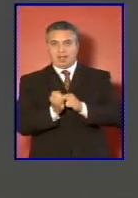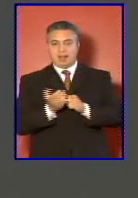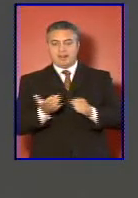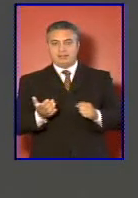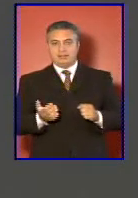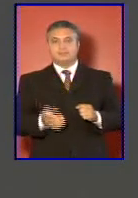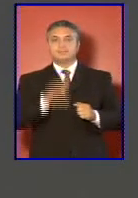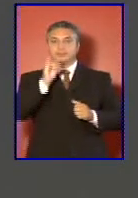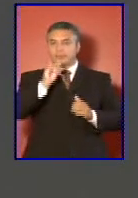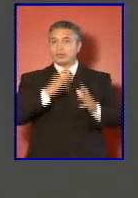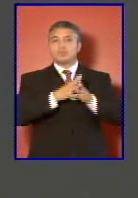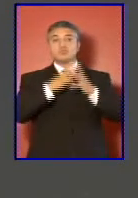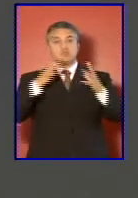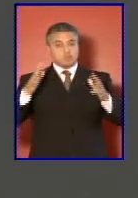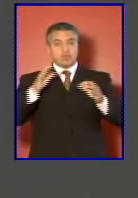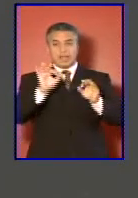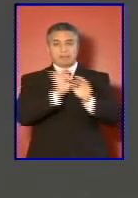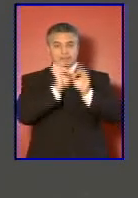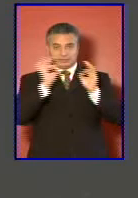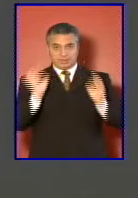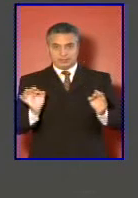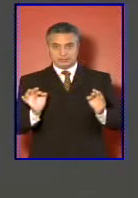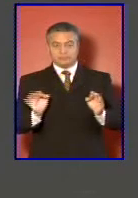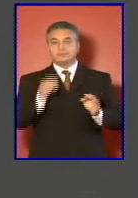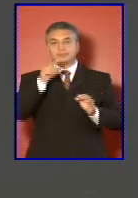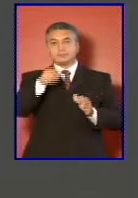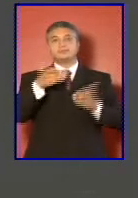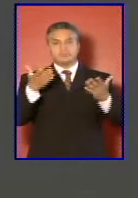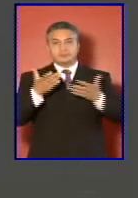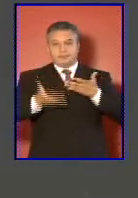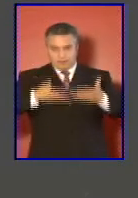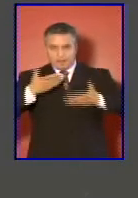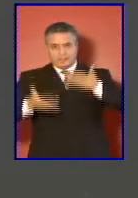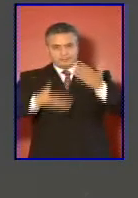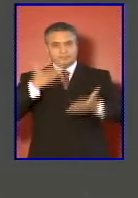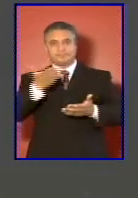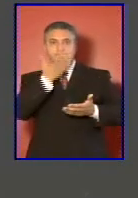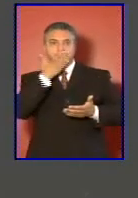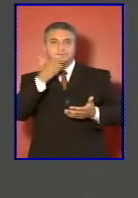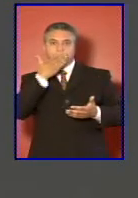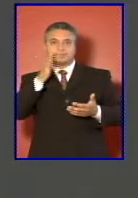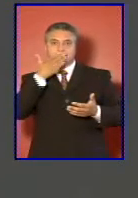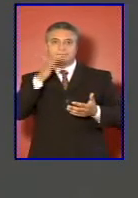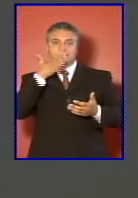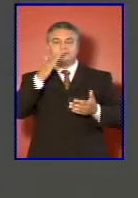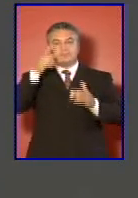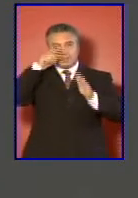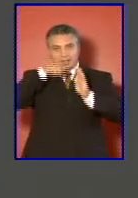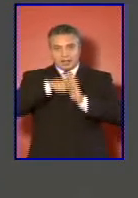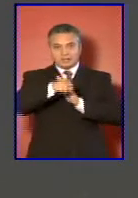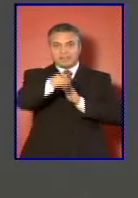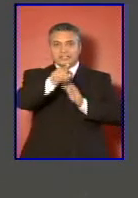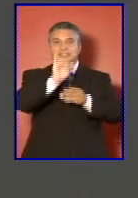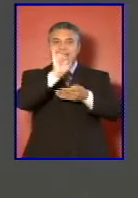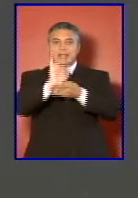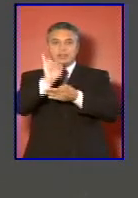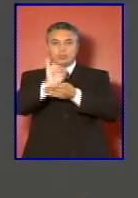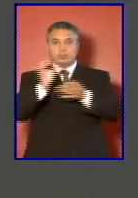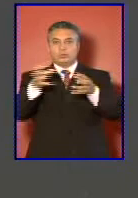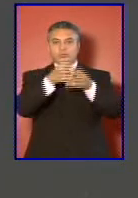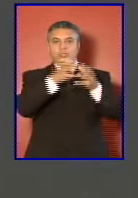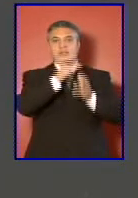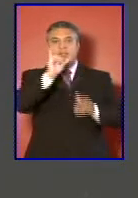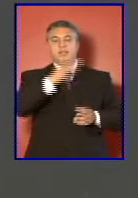y muy especialmente el generar capacidades para a través de las instituciones y del